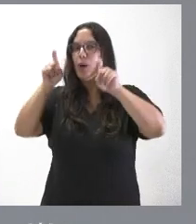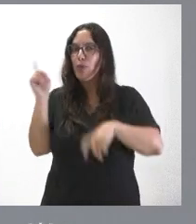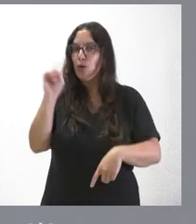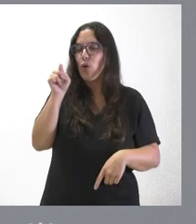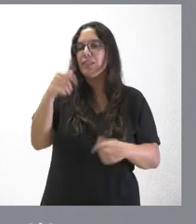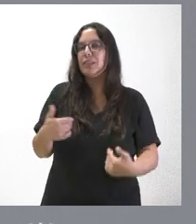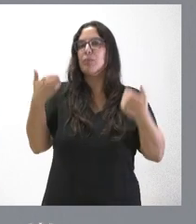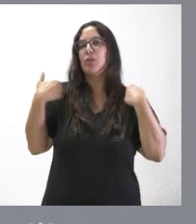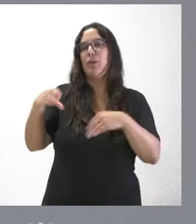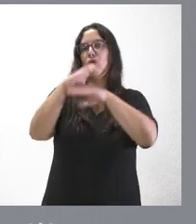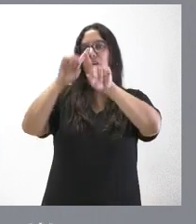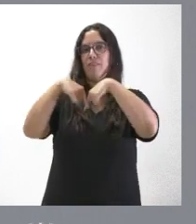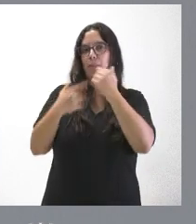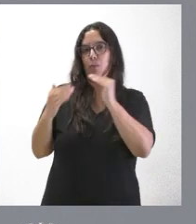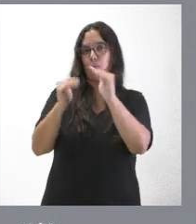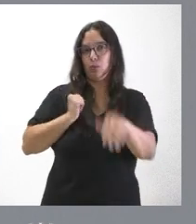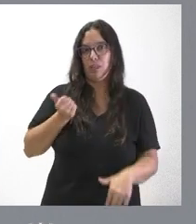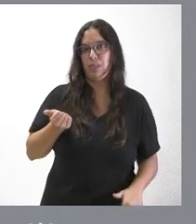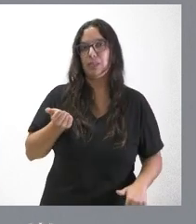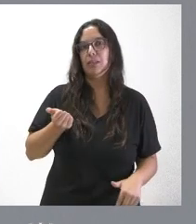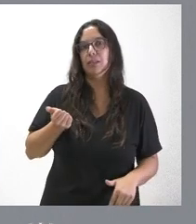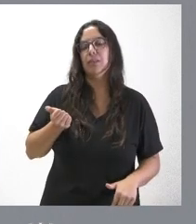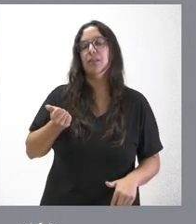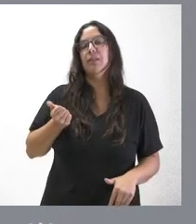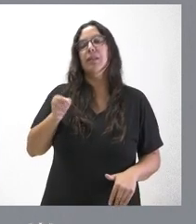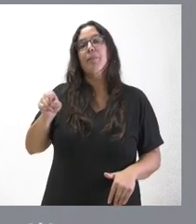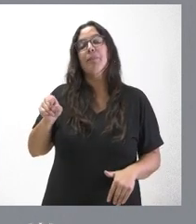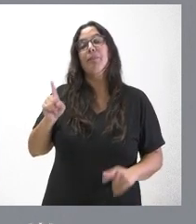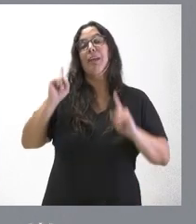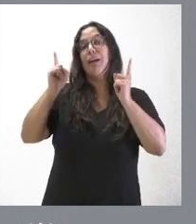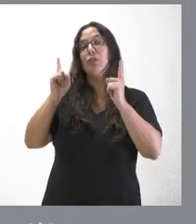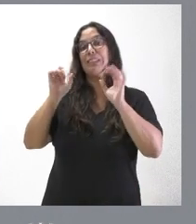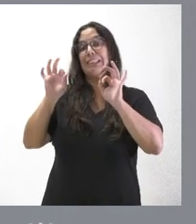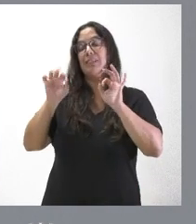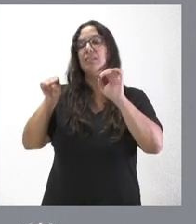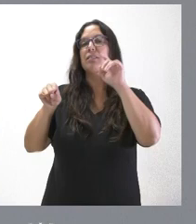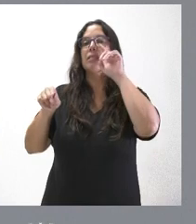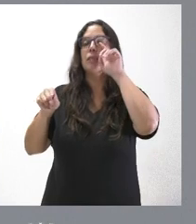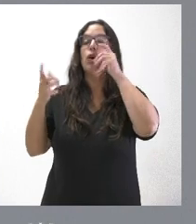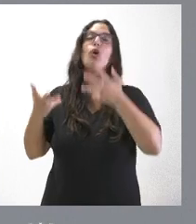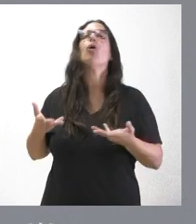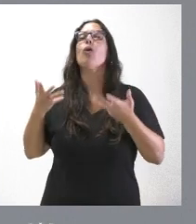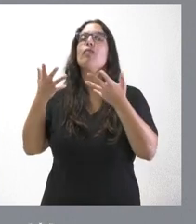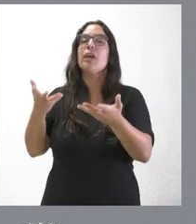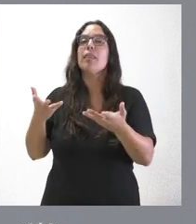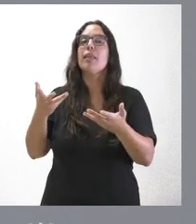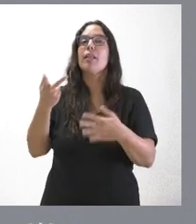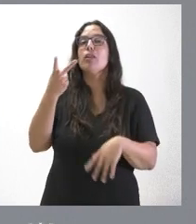Consejería de Familia e Igualdad de Oportunidades y que en este caso concreto ha ofertado en